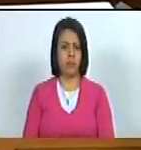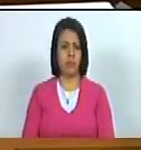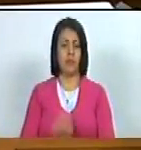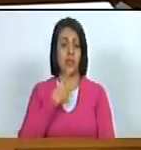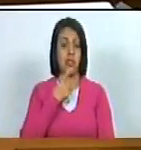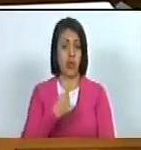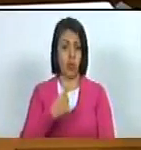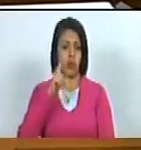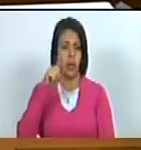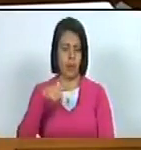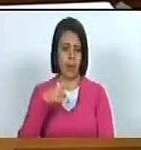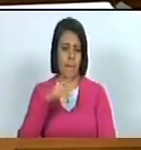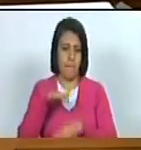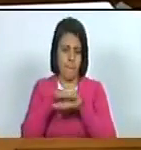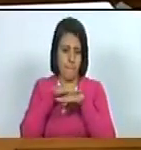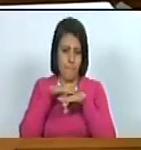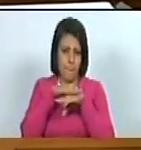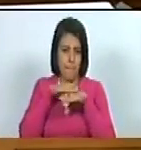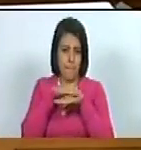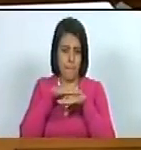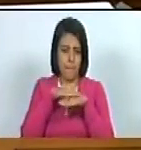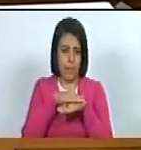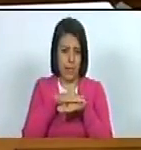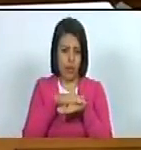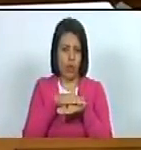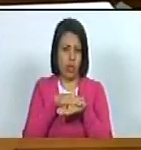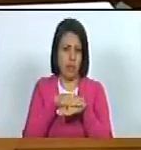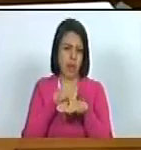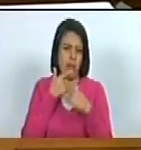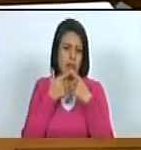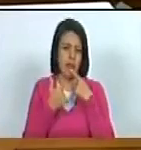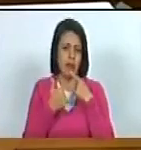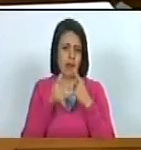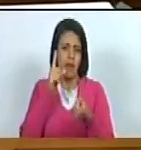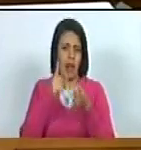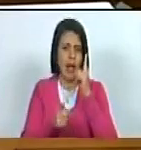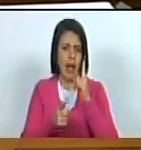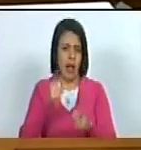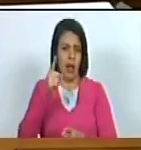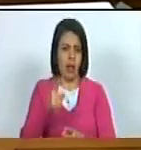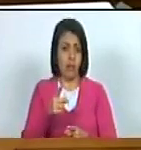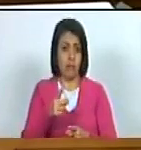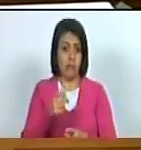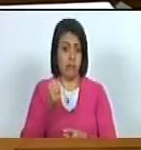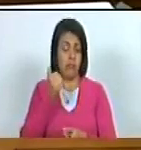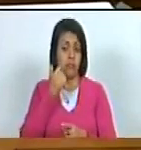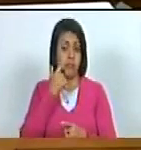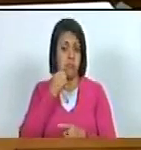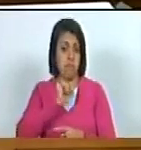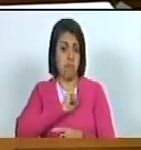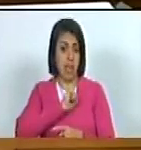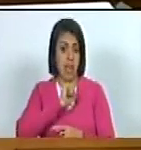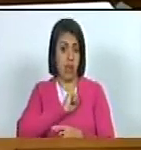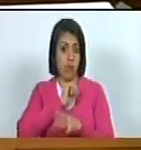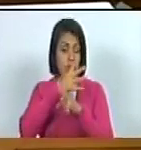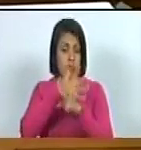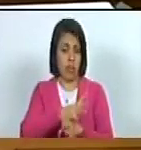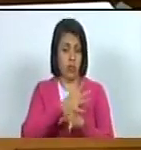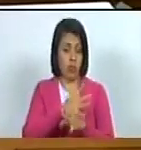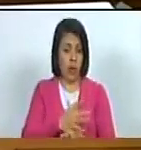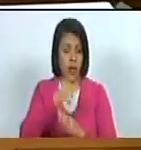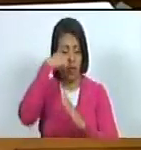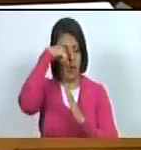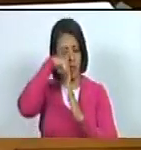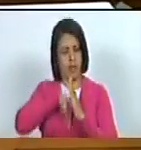también perdónenme la psiquiatrada algo de terror homosexual como lo llamaba Sigmund Freud debe haber